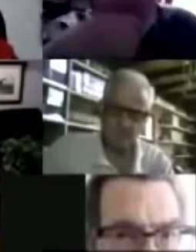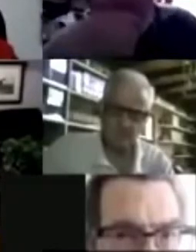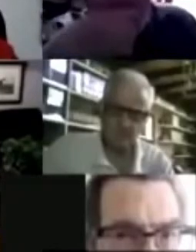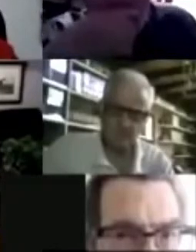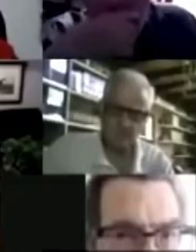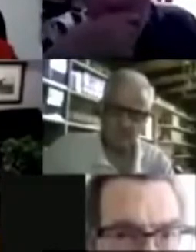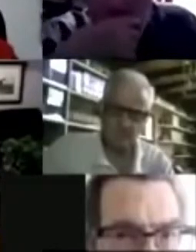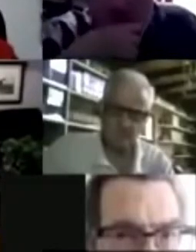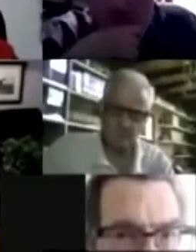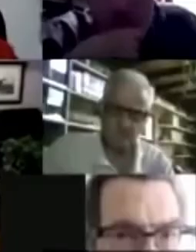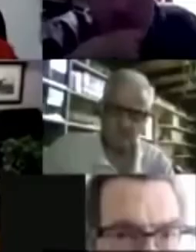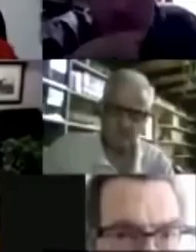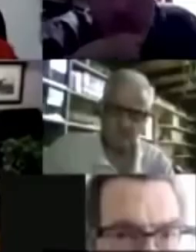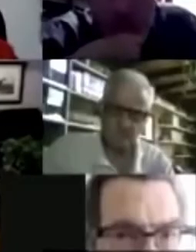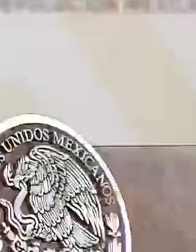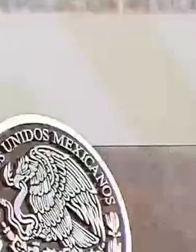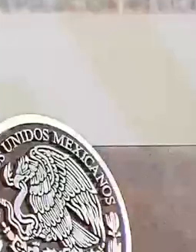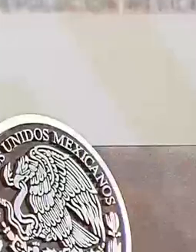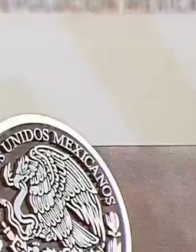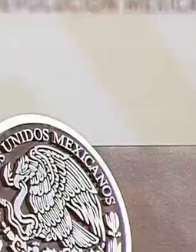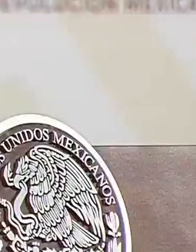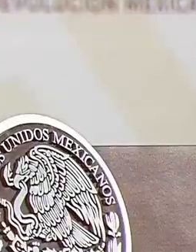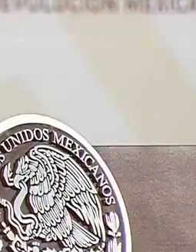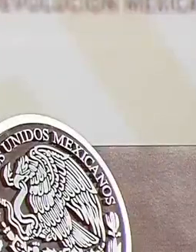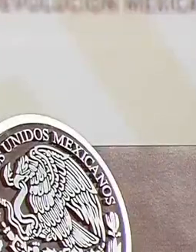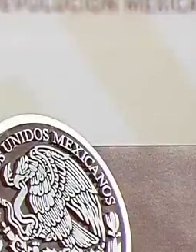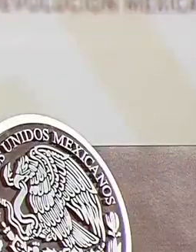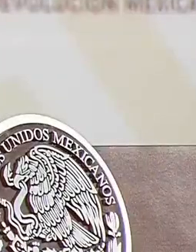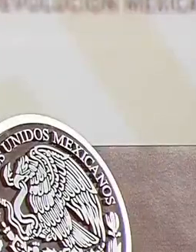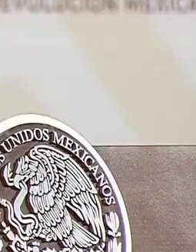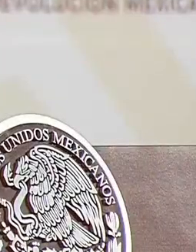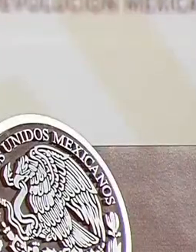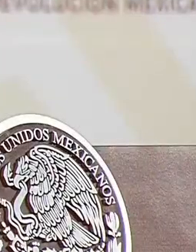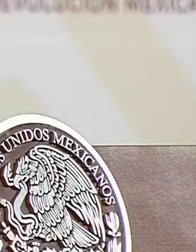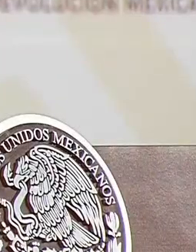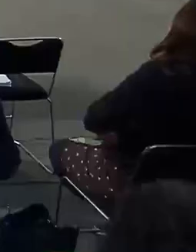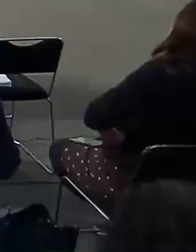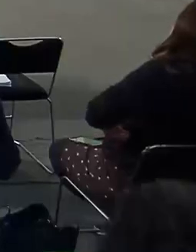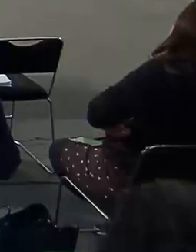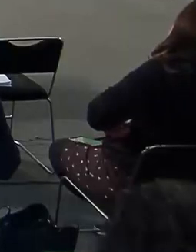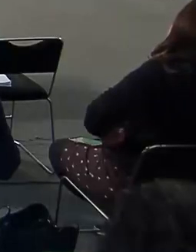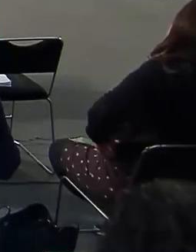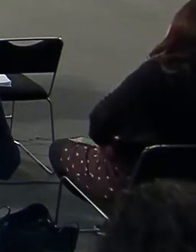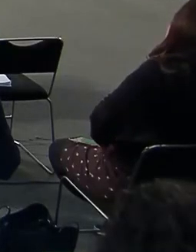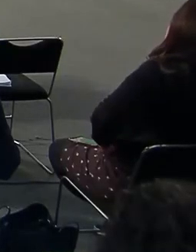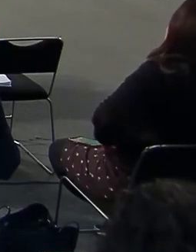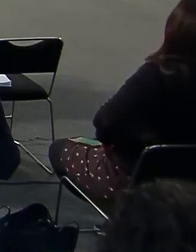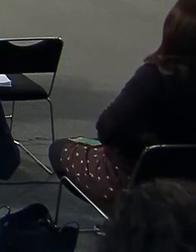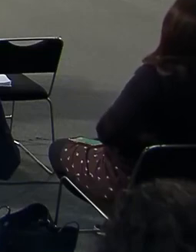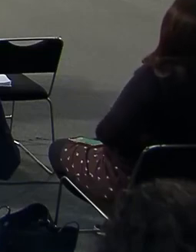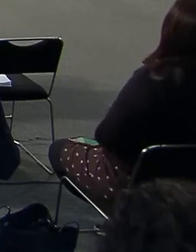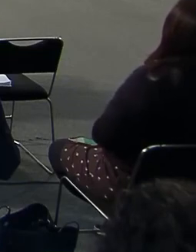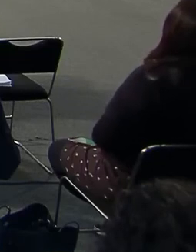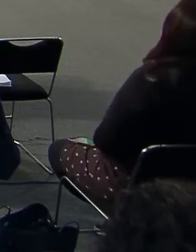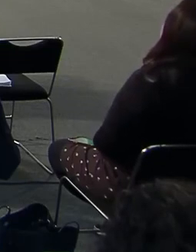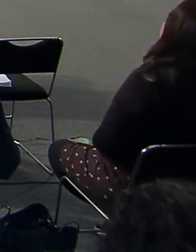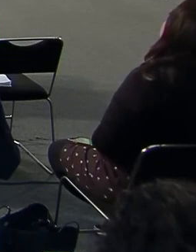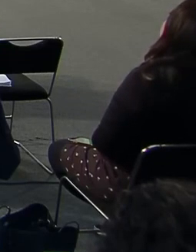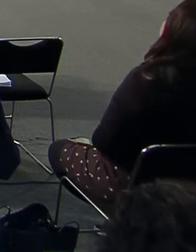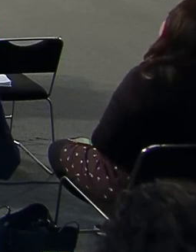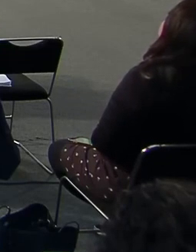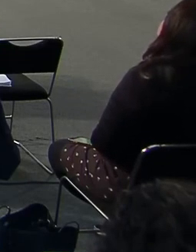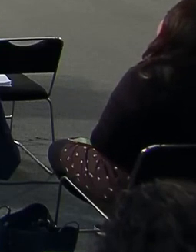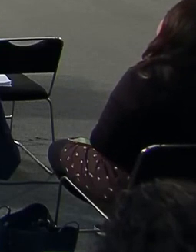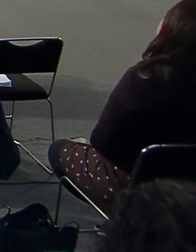moderar. Y esto pasa por las instituciones. Y pasa por dos instituciones fundamentales. Una